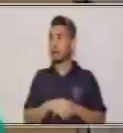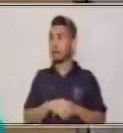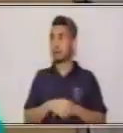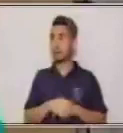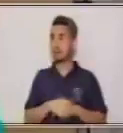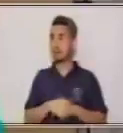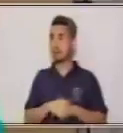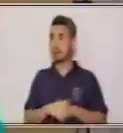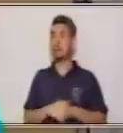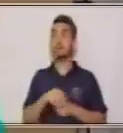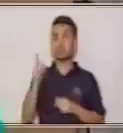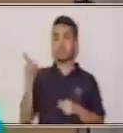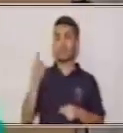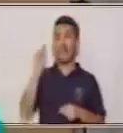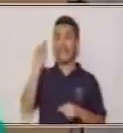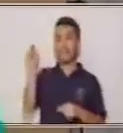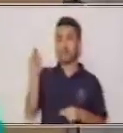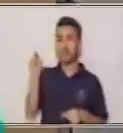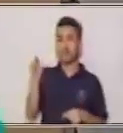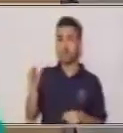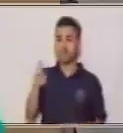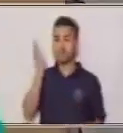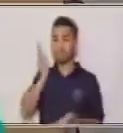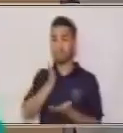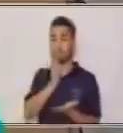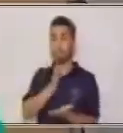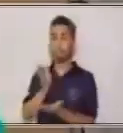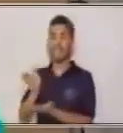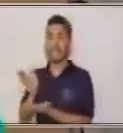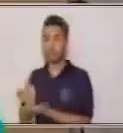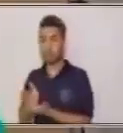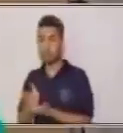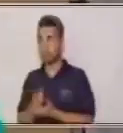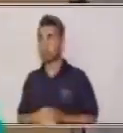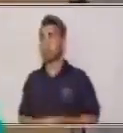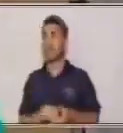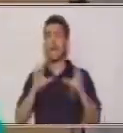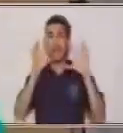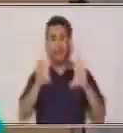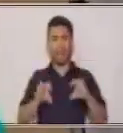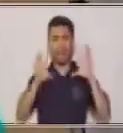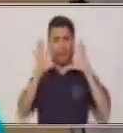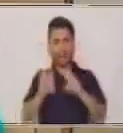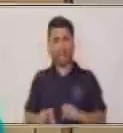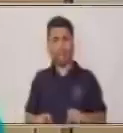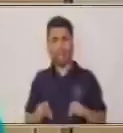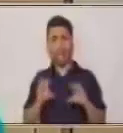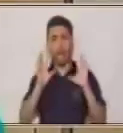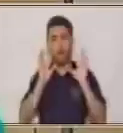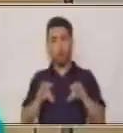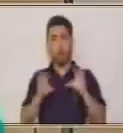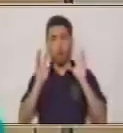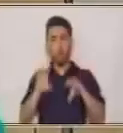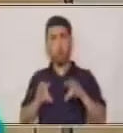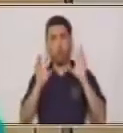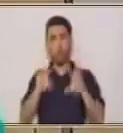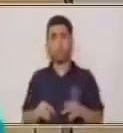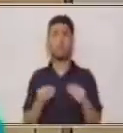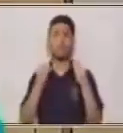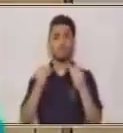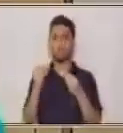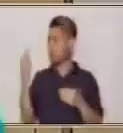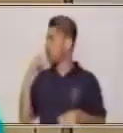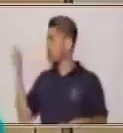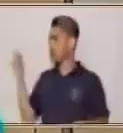perros ladran mucho. Hay que